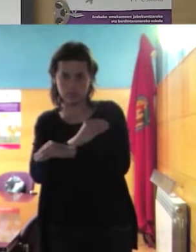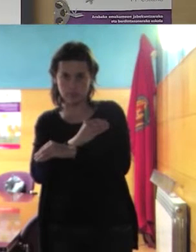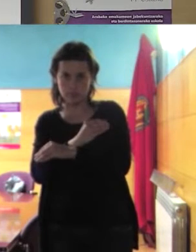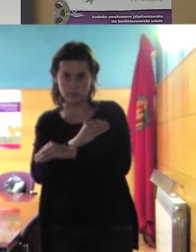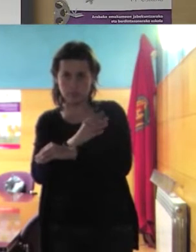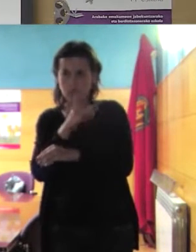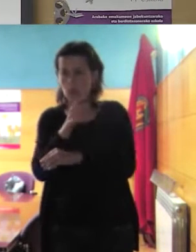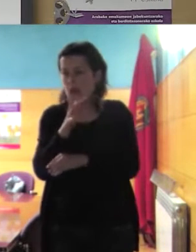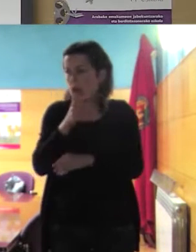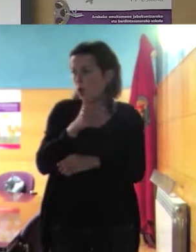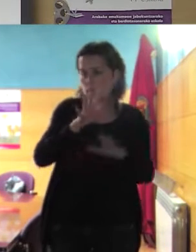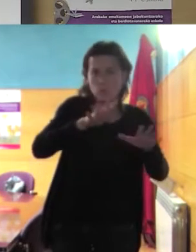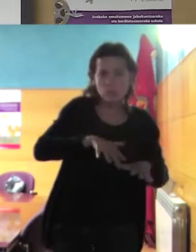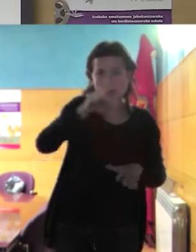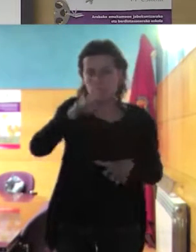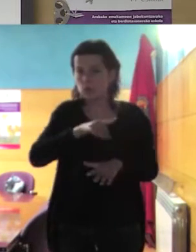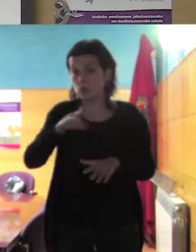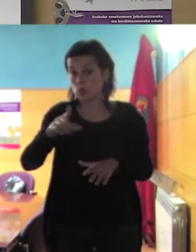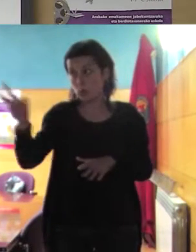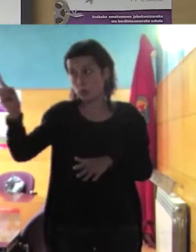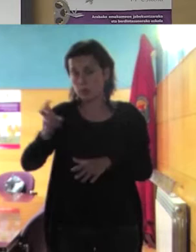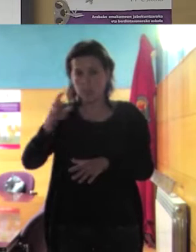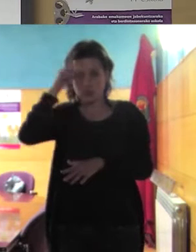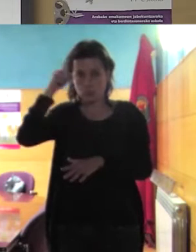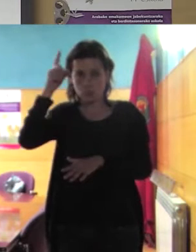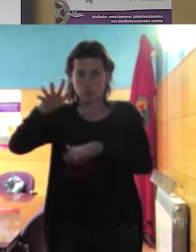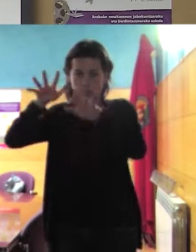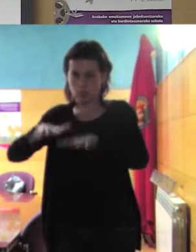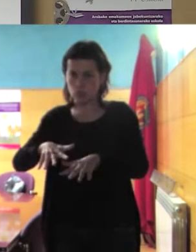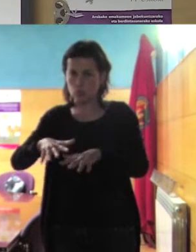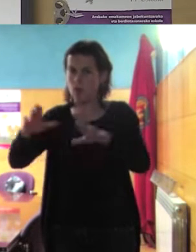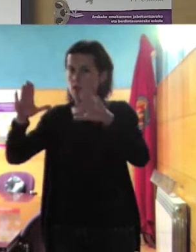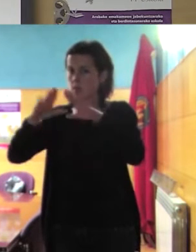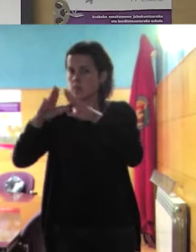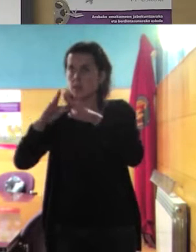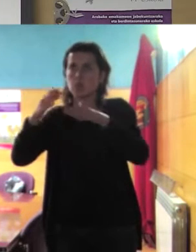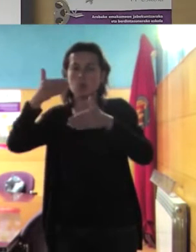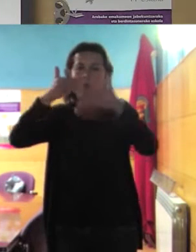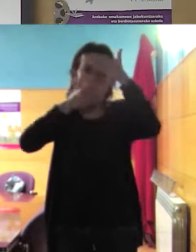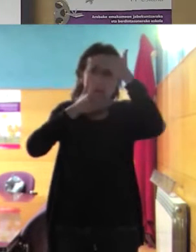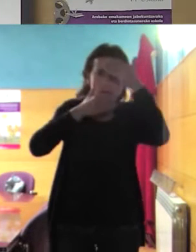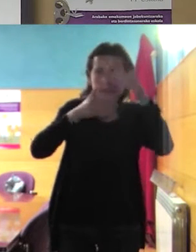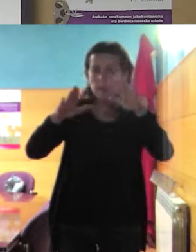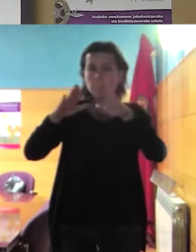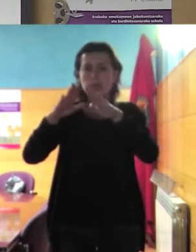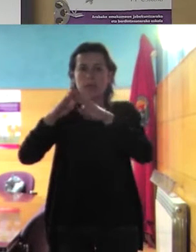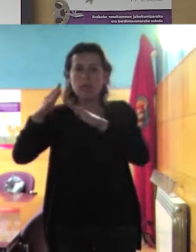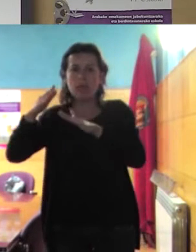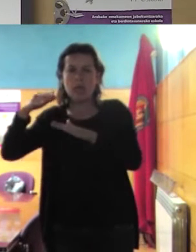musulmanas o no lo sean pero de esa cultura feministas marroquíes feministas argelinas